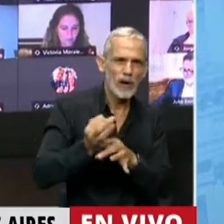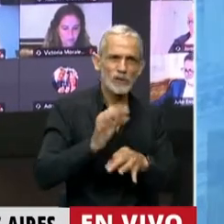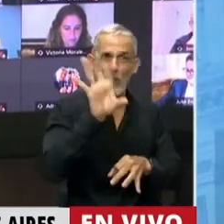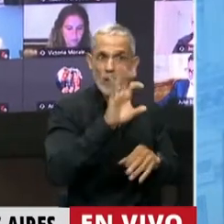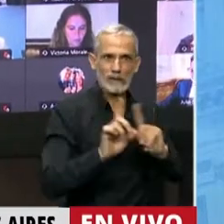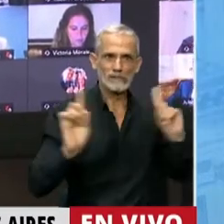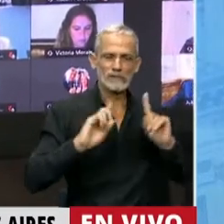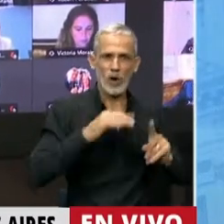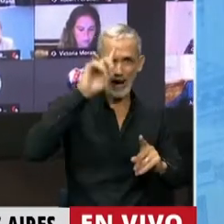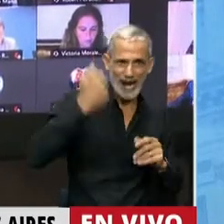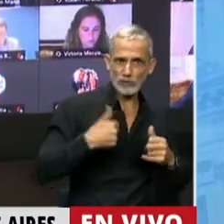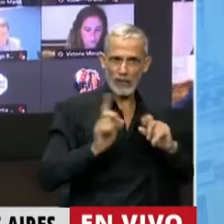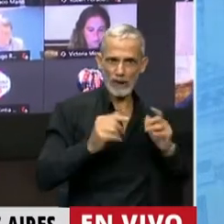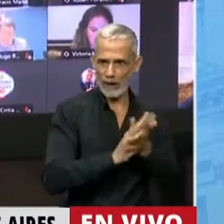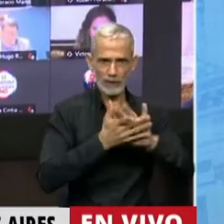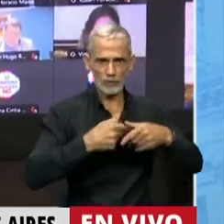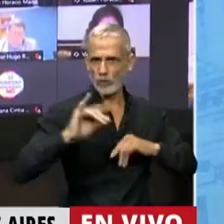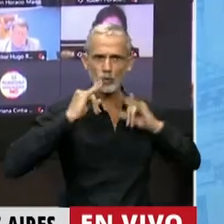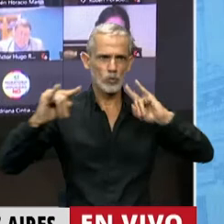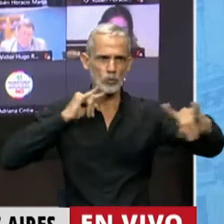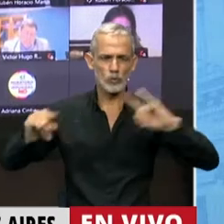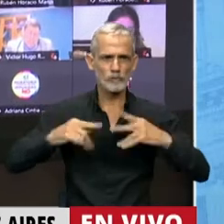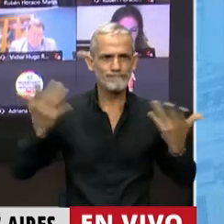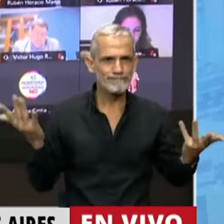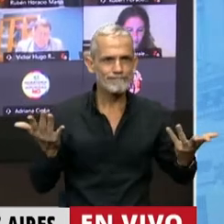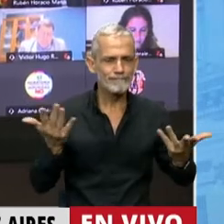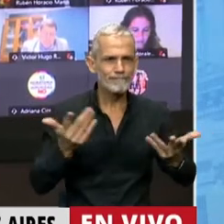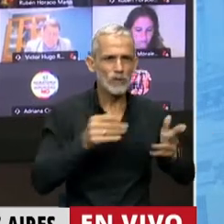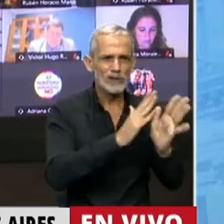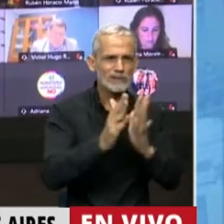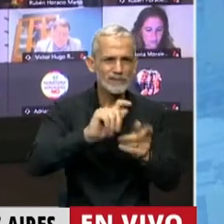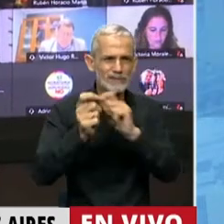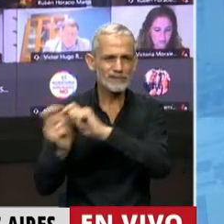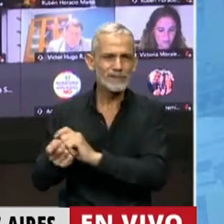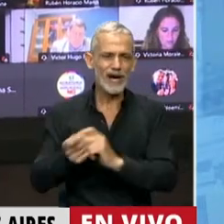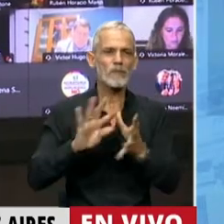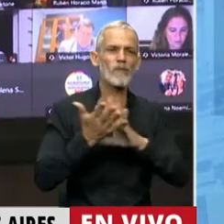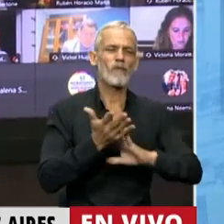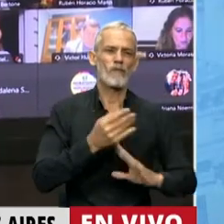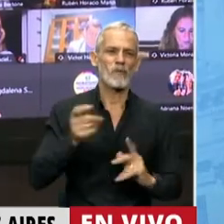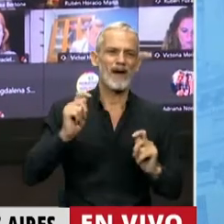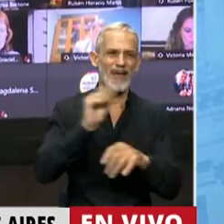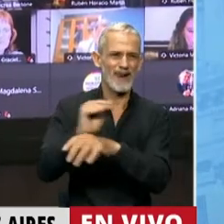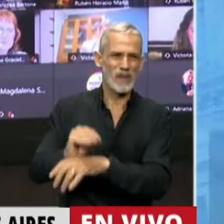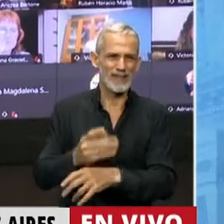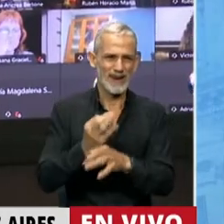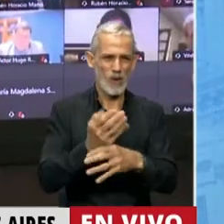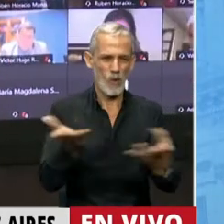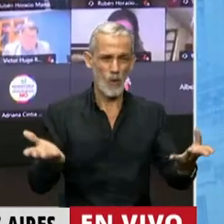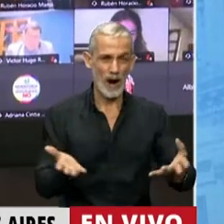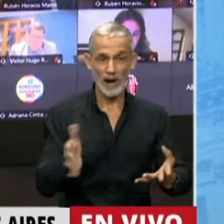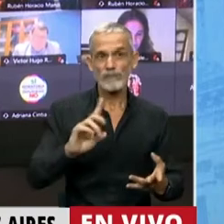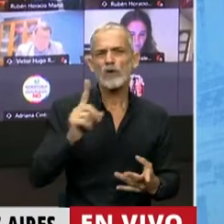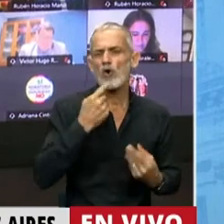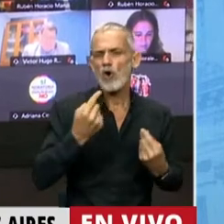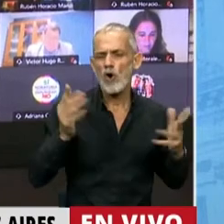ido implementando todo tipo de modificaciones de las estructuras educativas que han tenido mucho que ver en este deterioro. Y no me refiero a